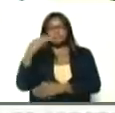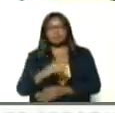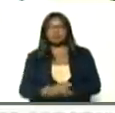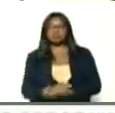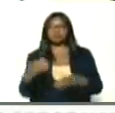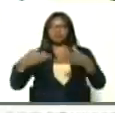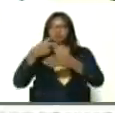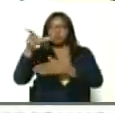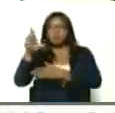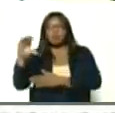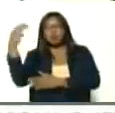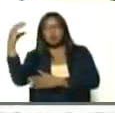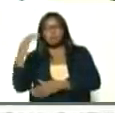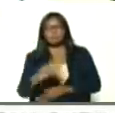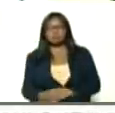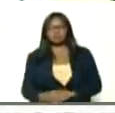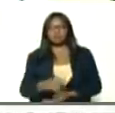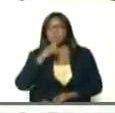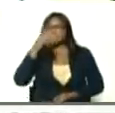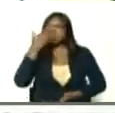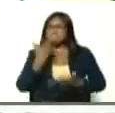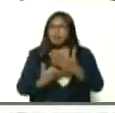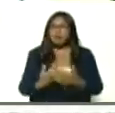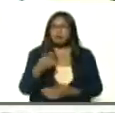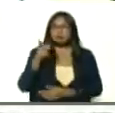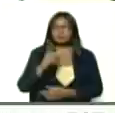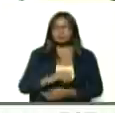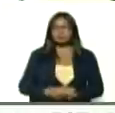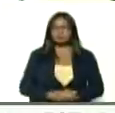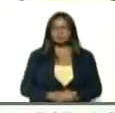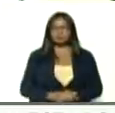oligarquía, bien malagradecida, que es la oligarquía,